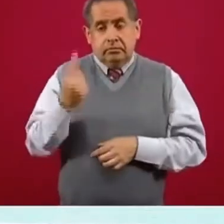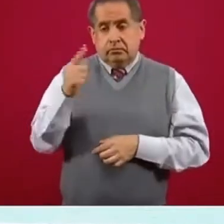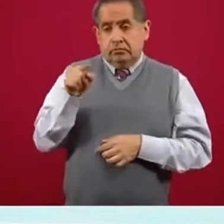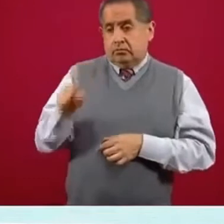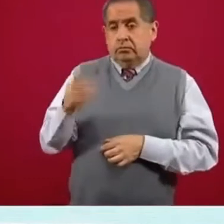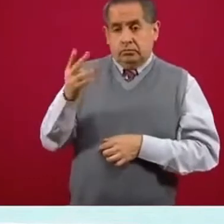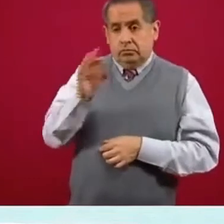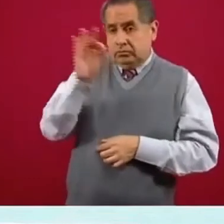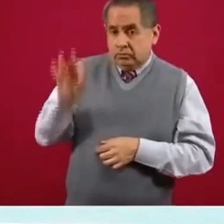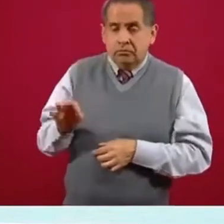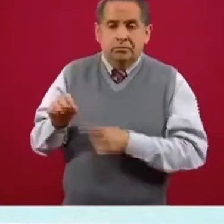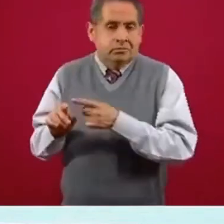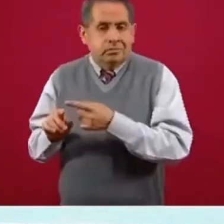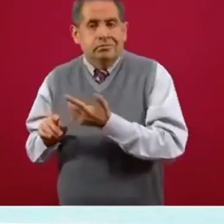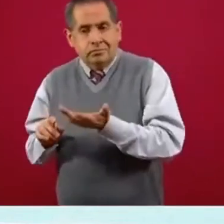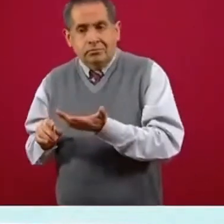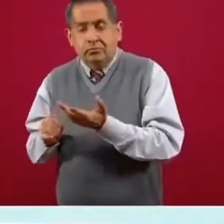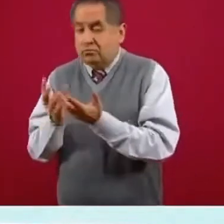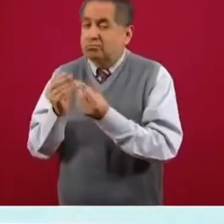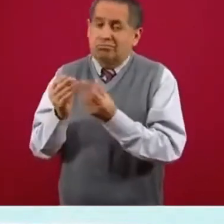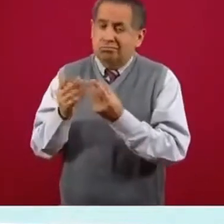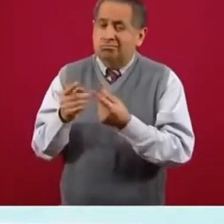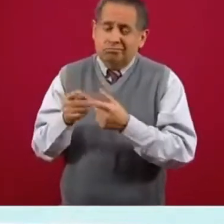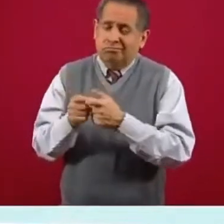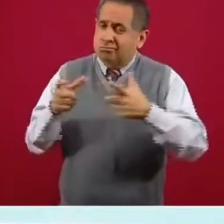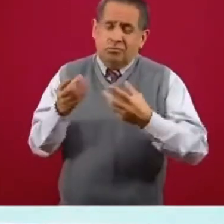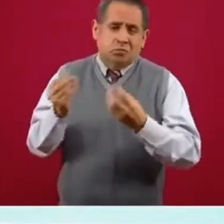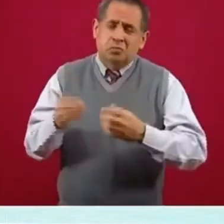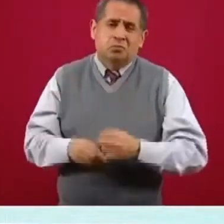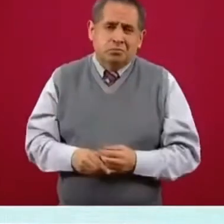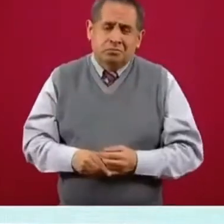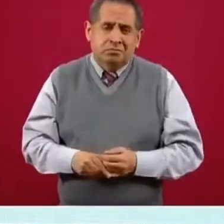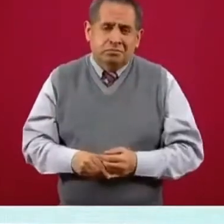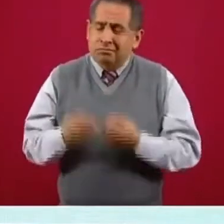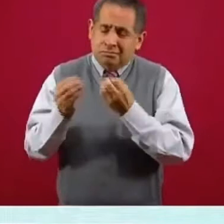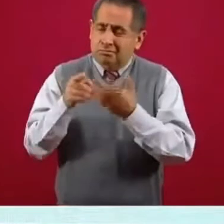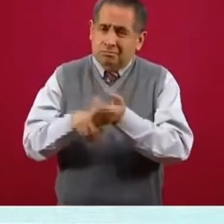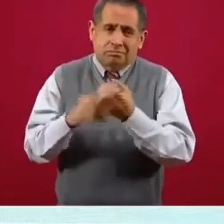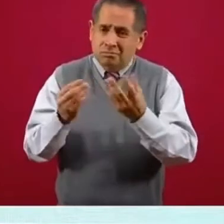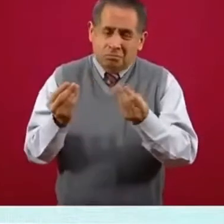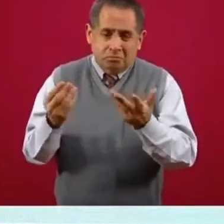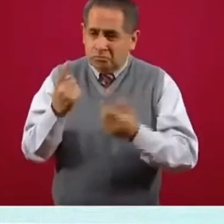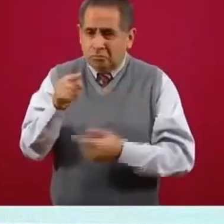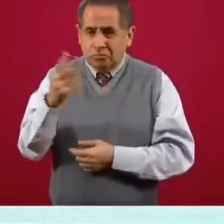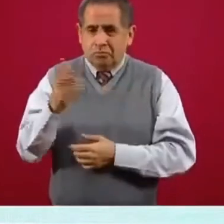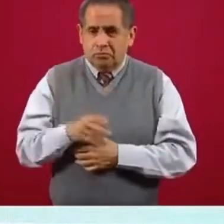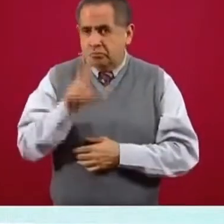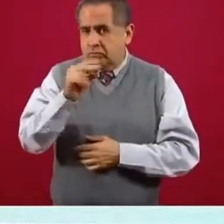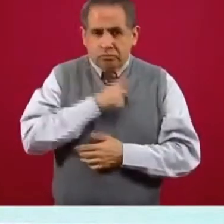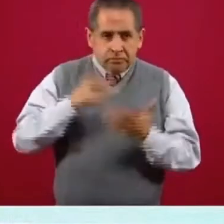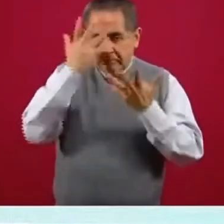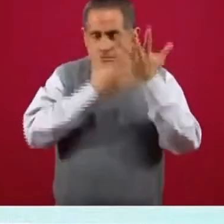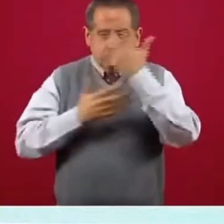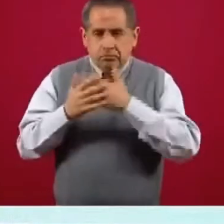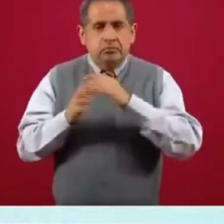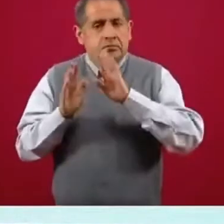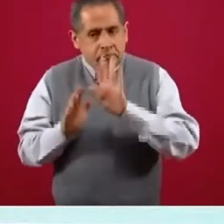sea una pequeña proporción, son muchos casos. No hay duda de eso. Pero no nos confundamos.